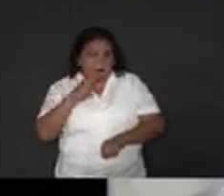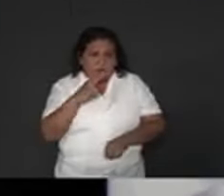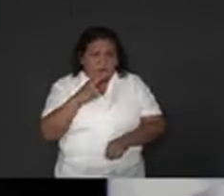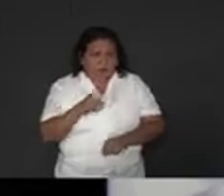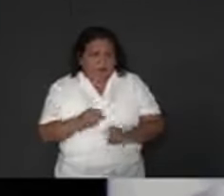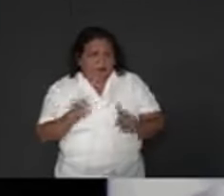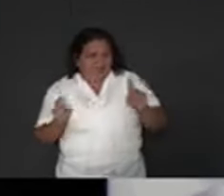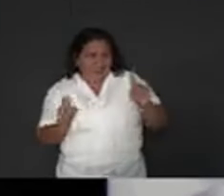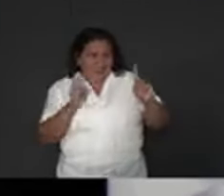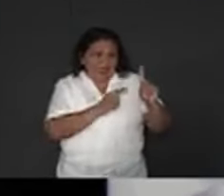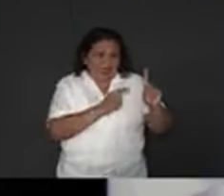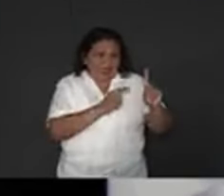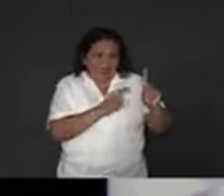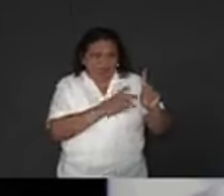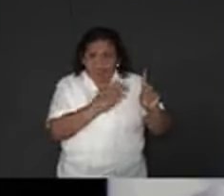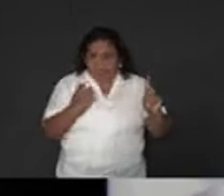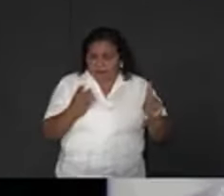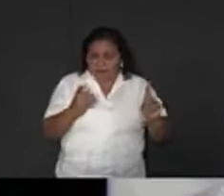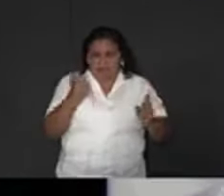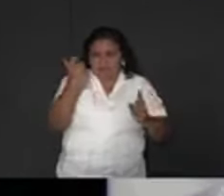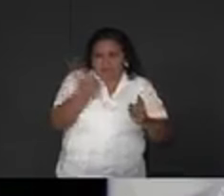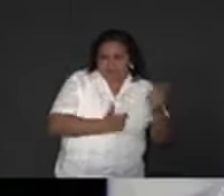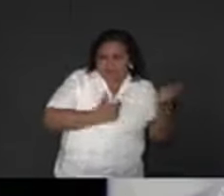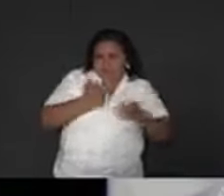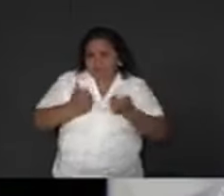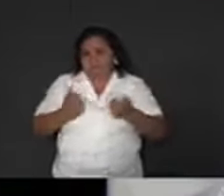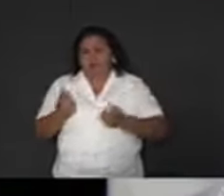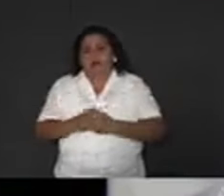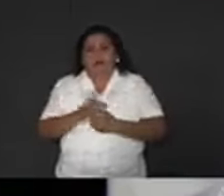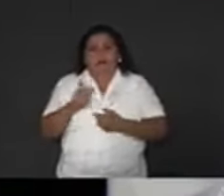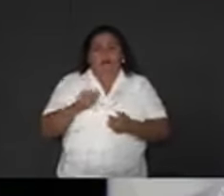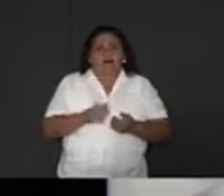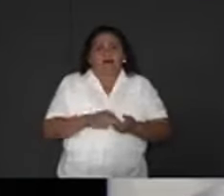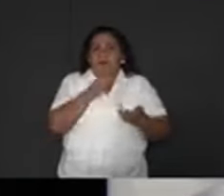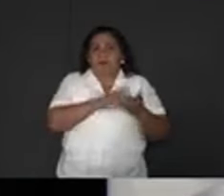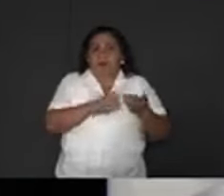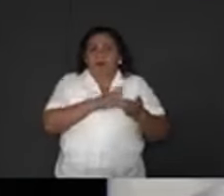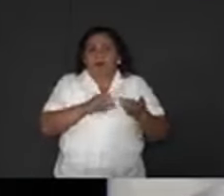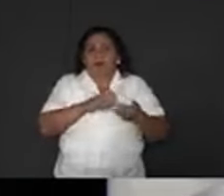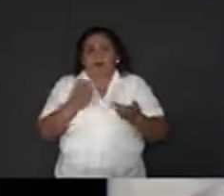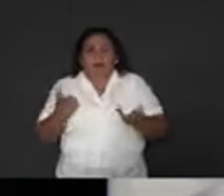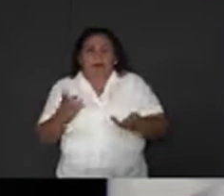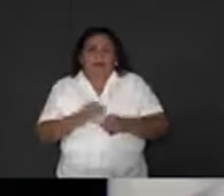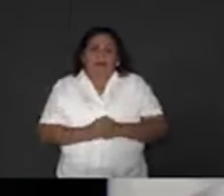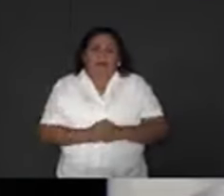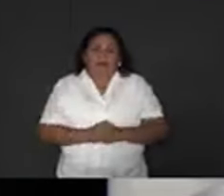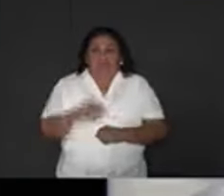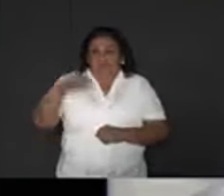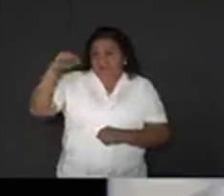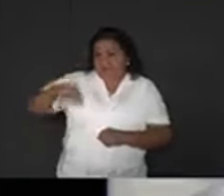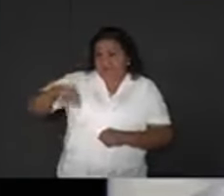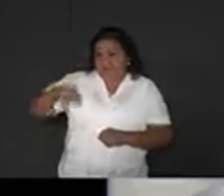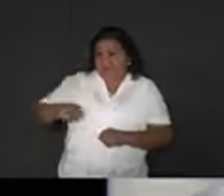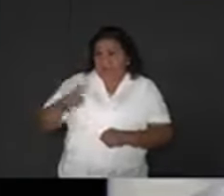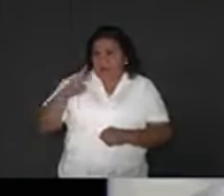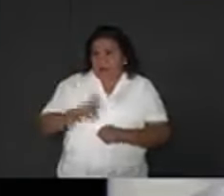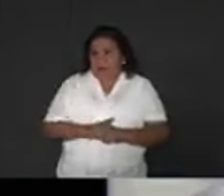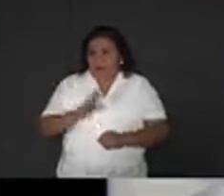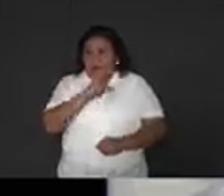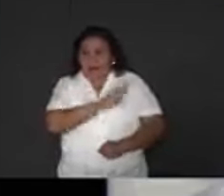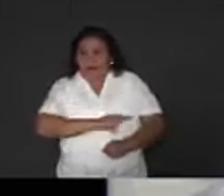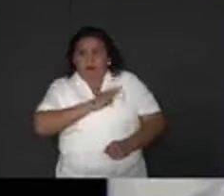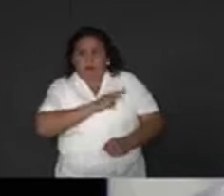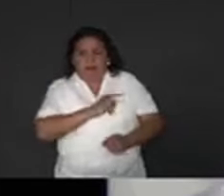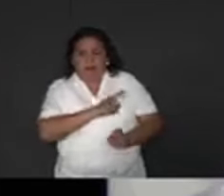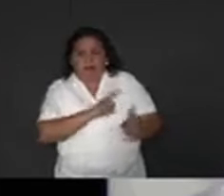para él estar en campaña es un negocio. De ahí salen los ranchos. Cada vez que pierde una elección, se compra un rancho. Aquí está, feliz de la vida con